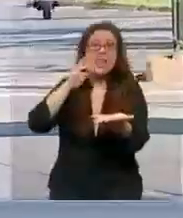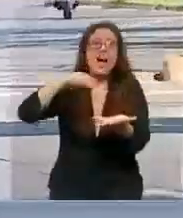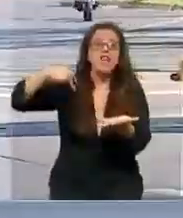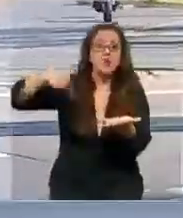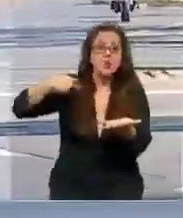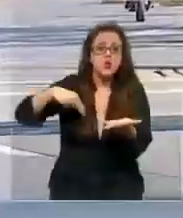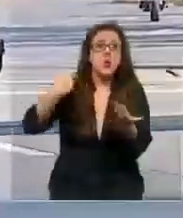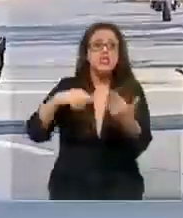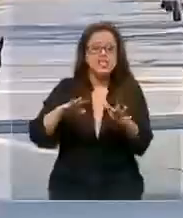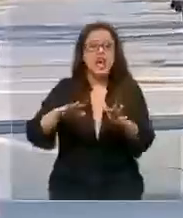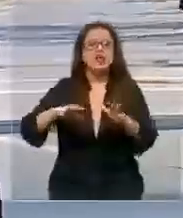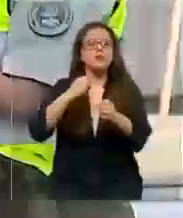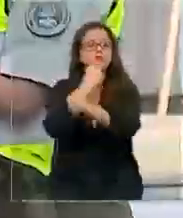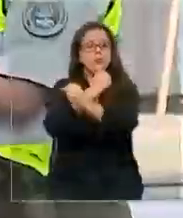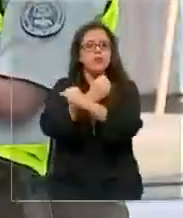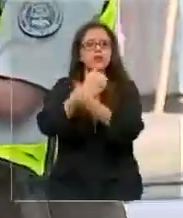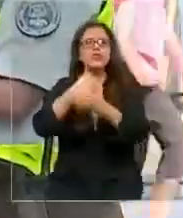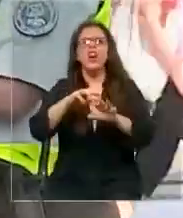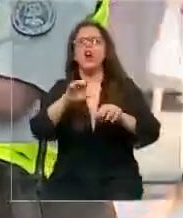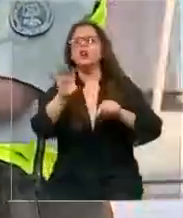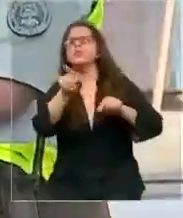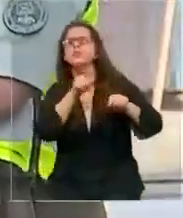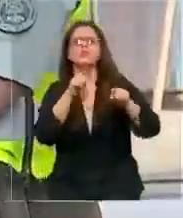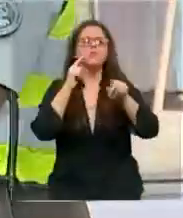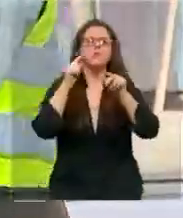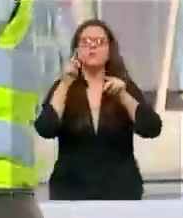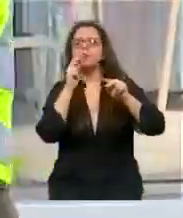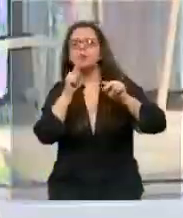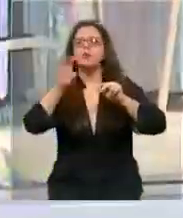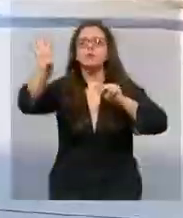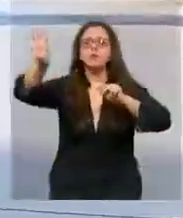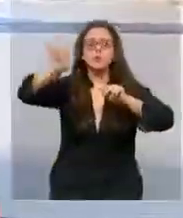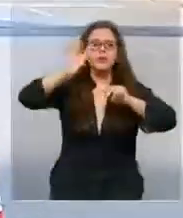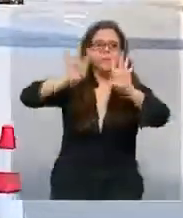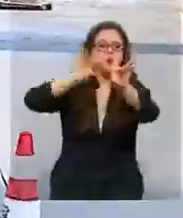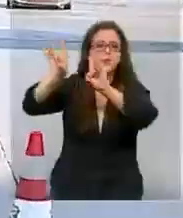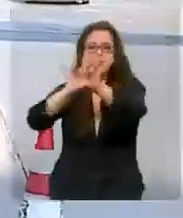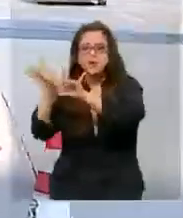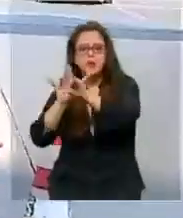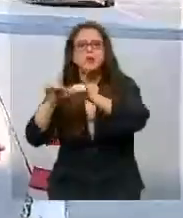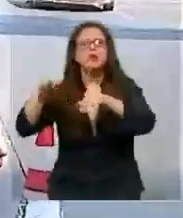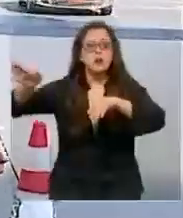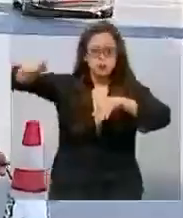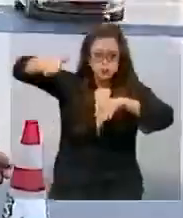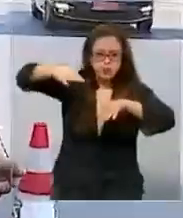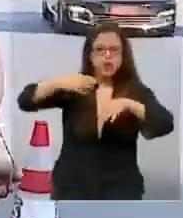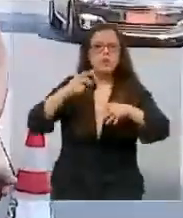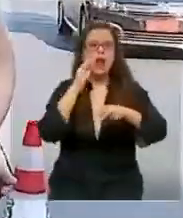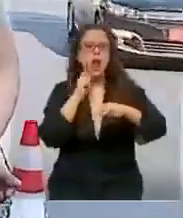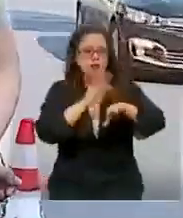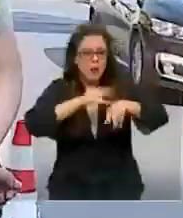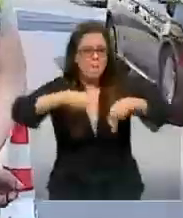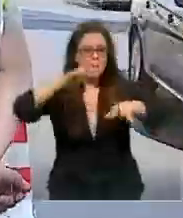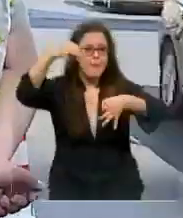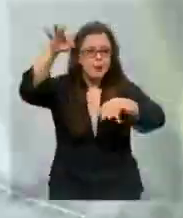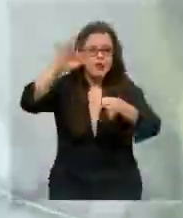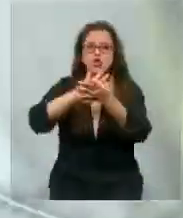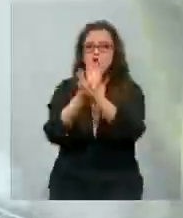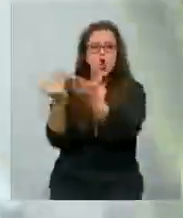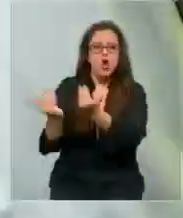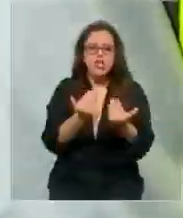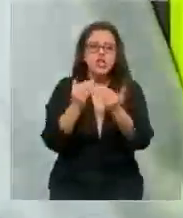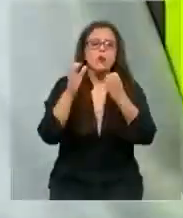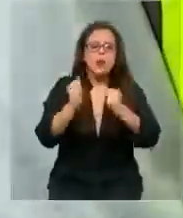forma selectiva a automovilistas para constatar que portaran sus permisos de desplazamiento y la documentación necesaria